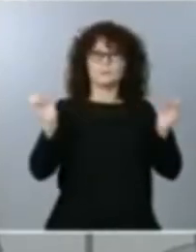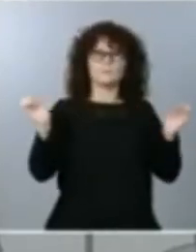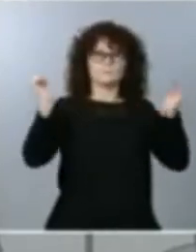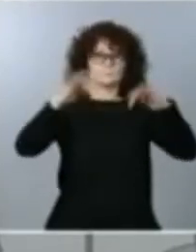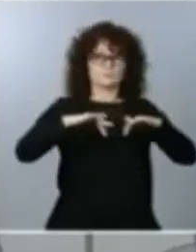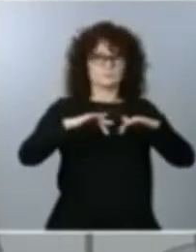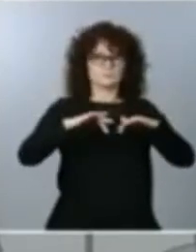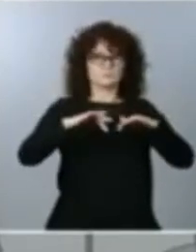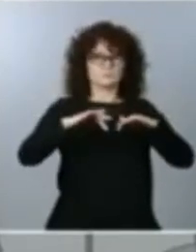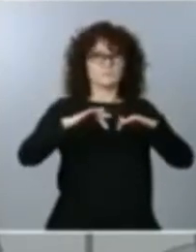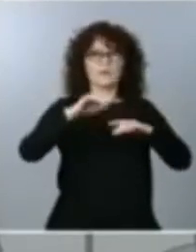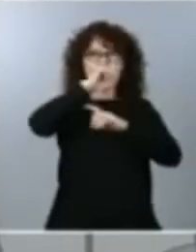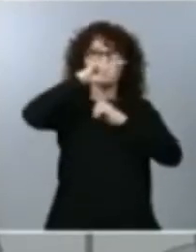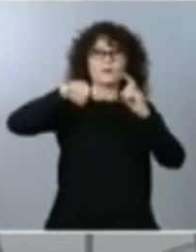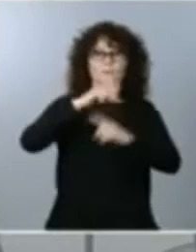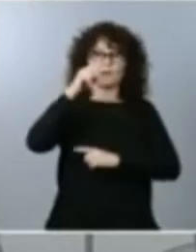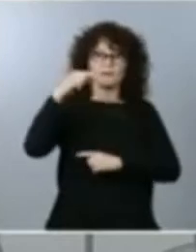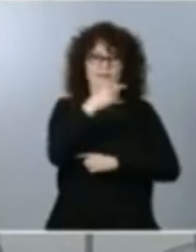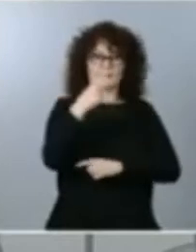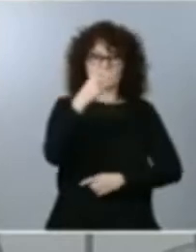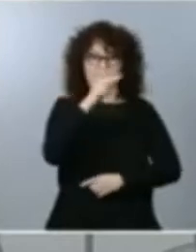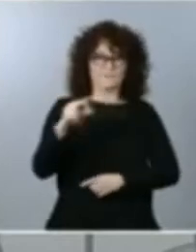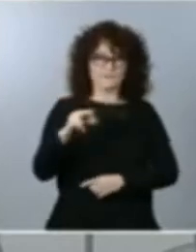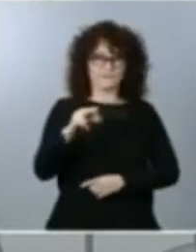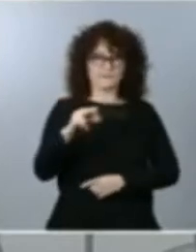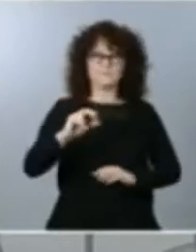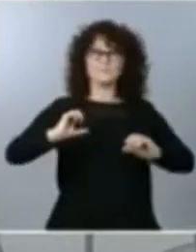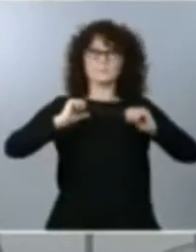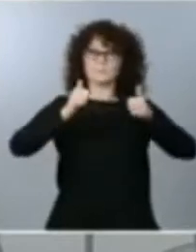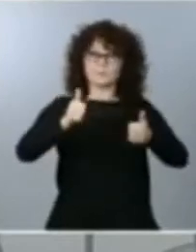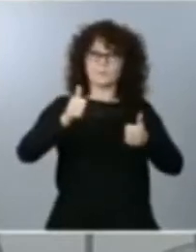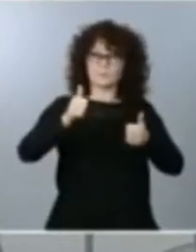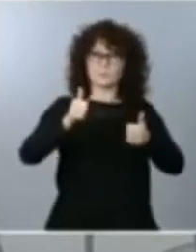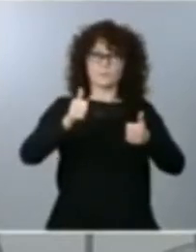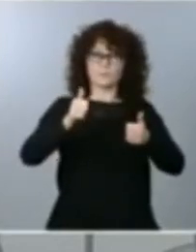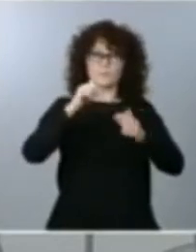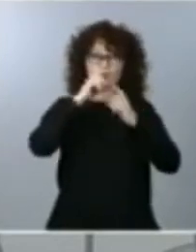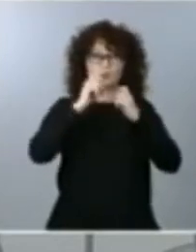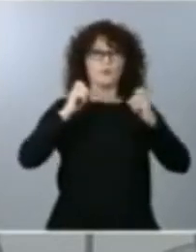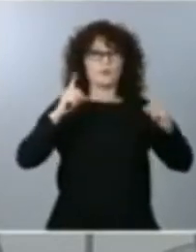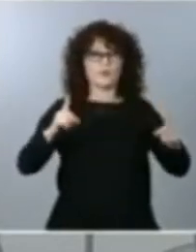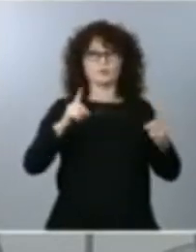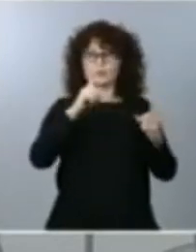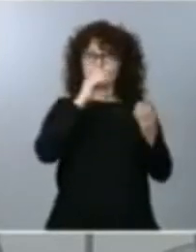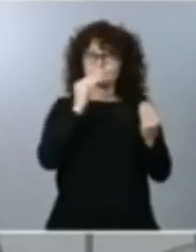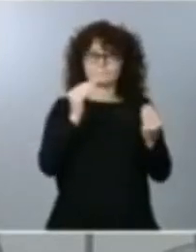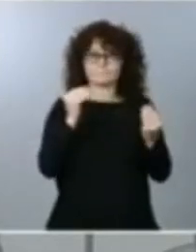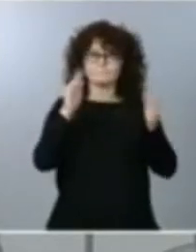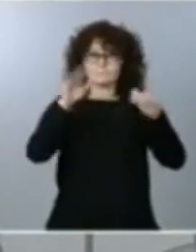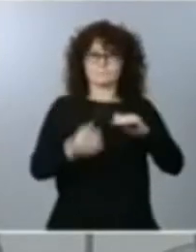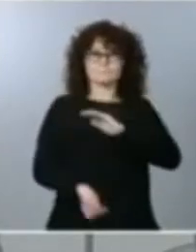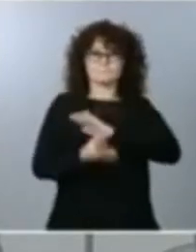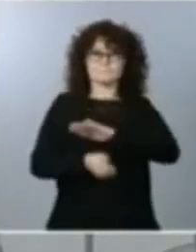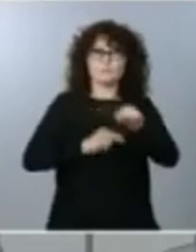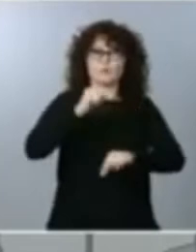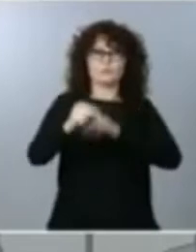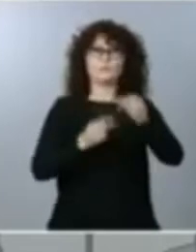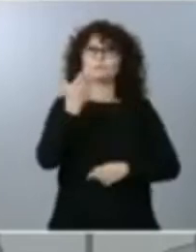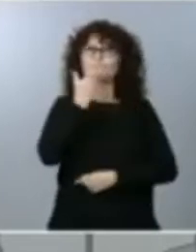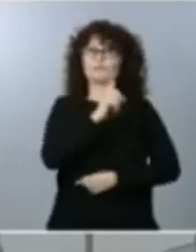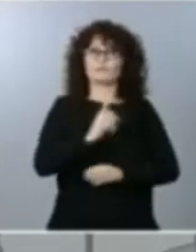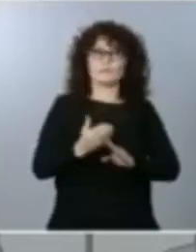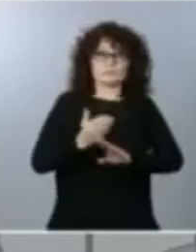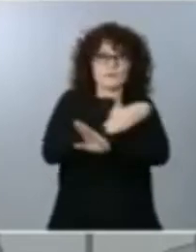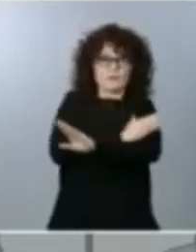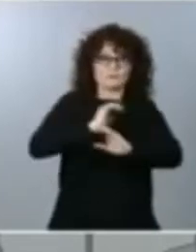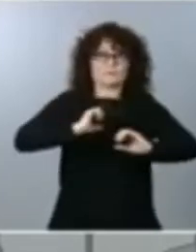los preparativos de esta cumbre a inicios del año todos lo ignorábamos, pero un virus desconocido ya había entrado tiempo antes silenciosamente